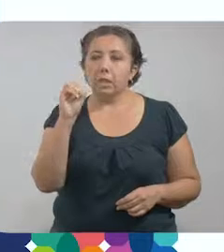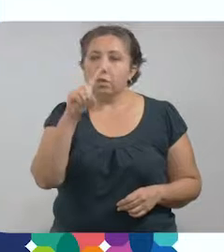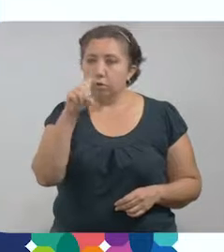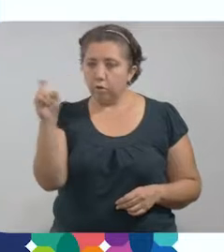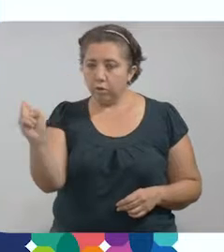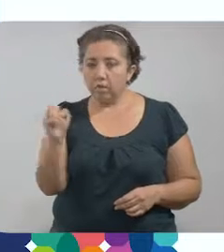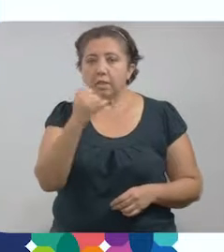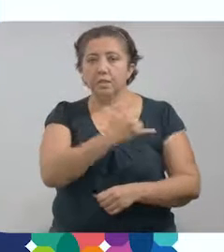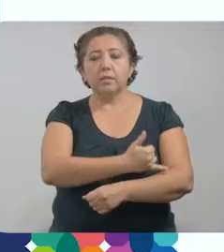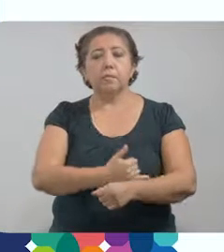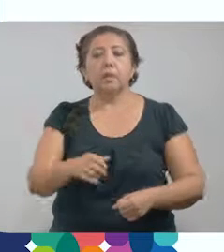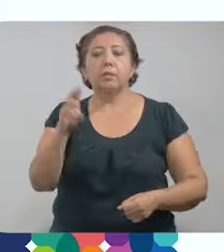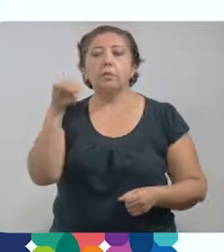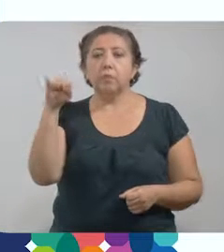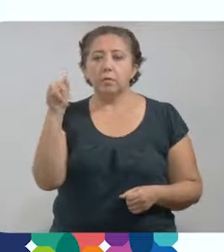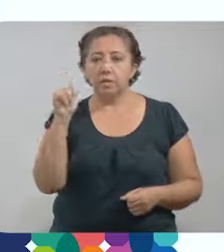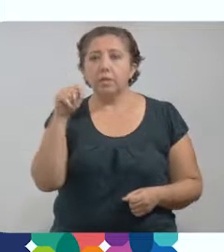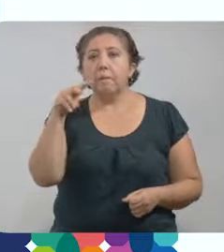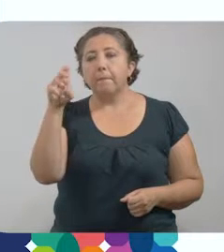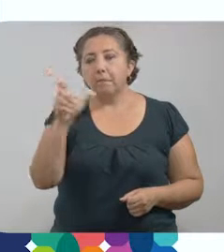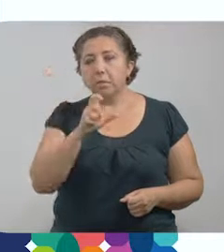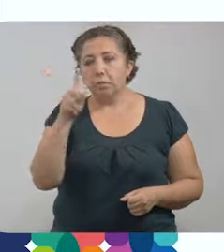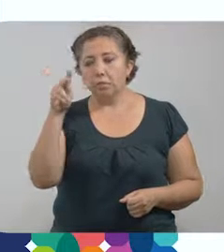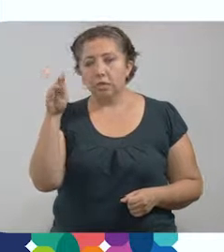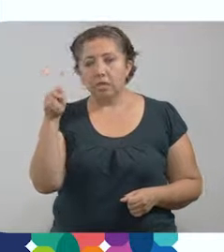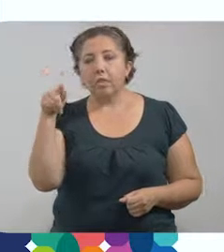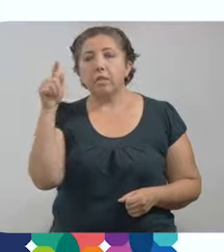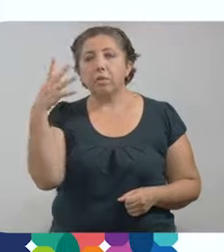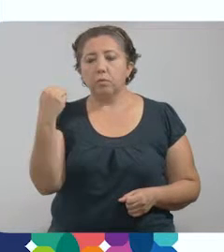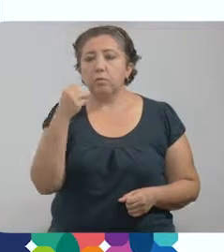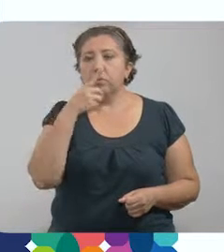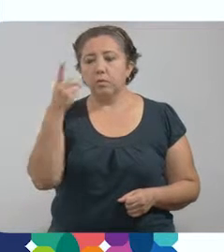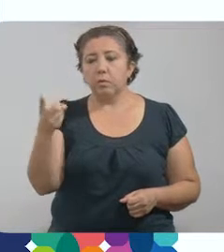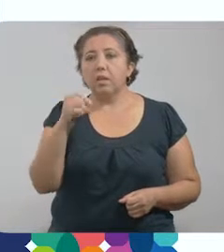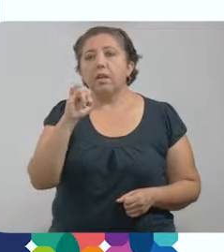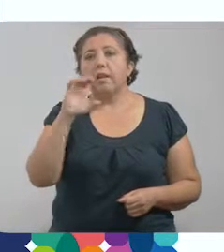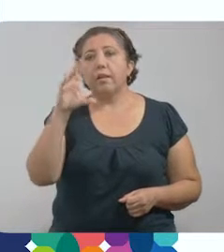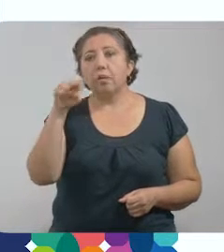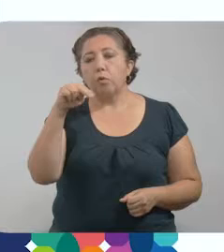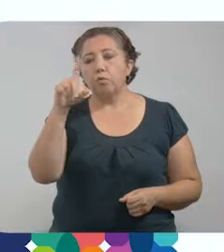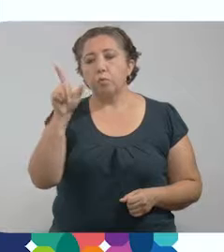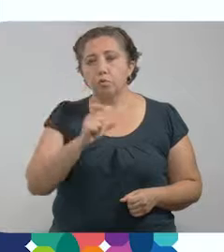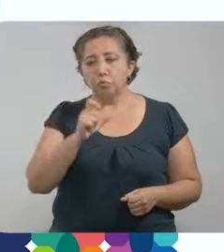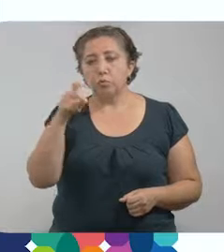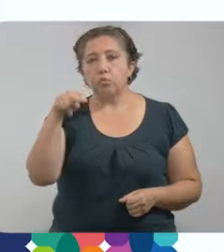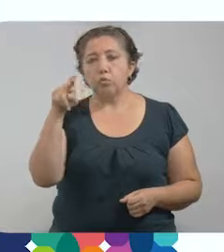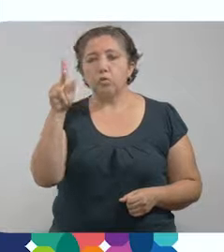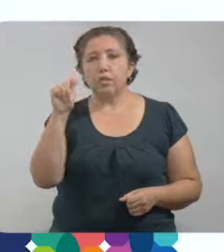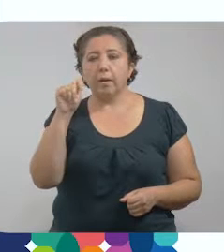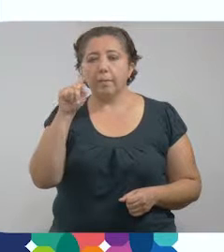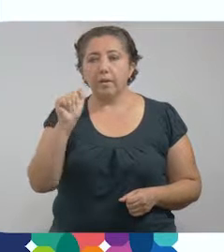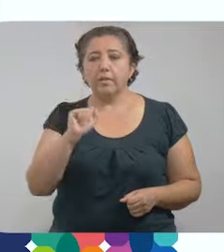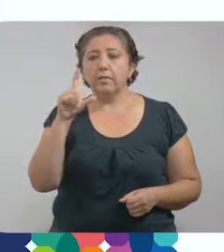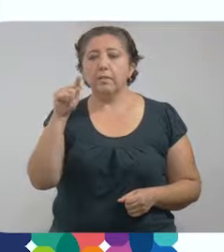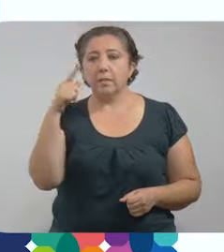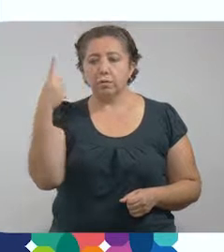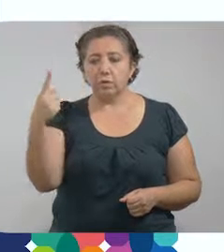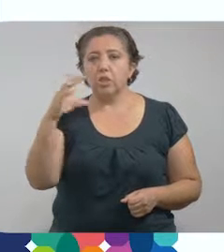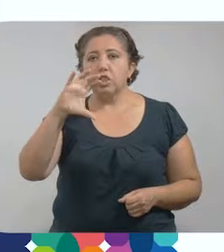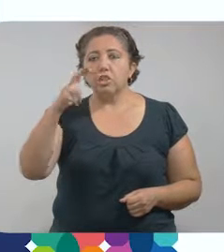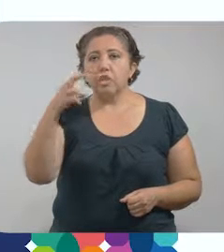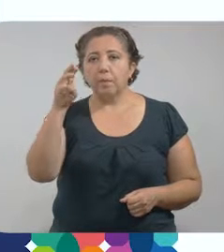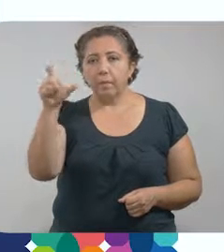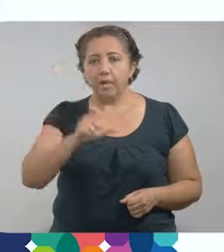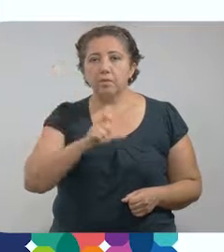Isamal, 91, Mashcanú, 79, Acanqué con 72, Oshkushcap con 71, Buxotz y